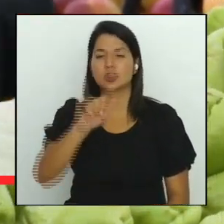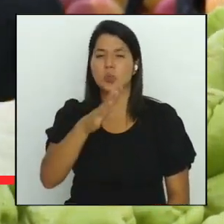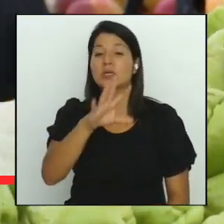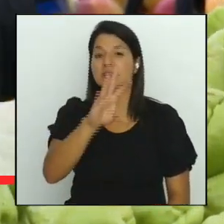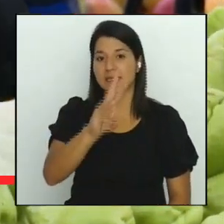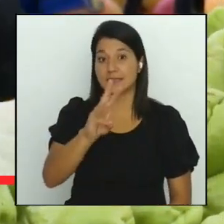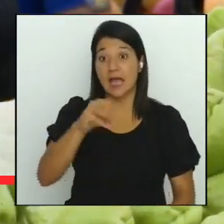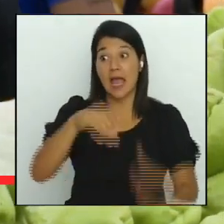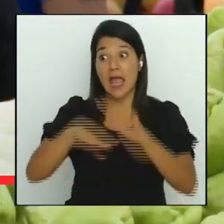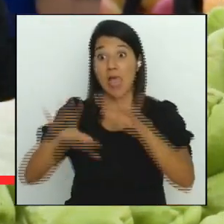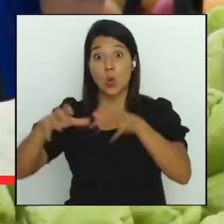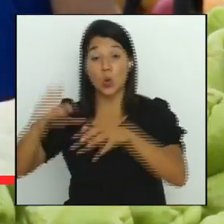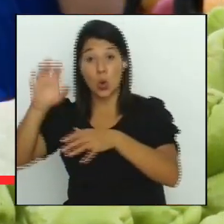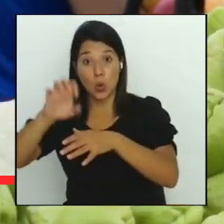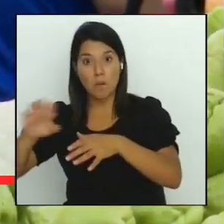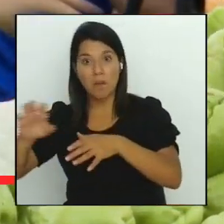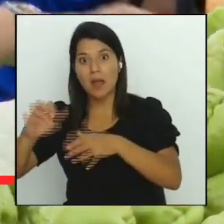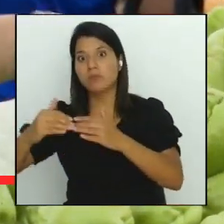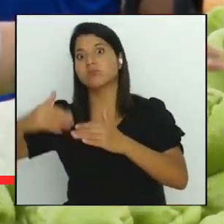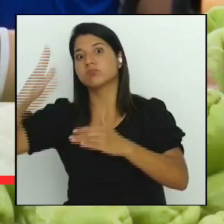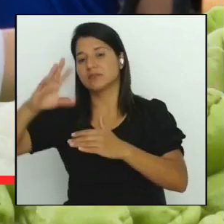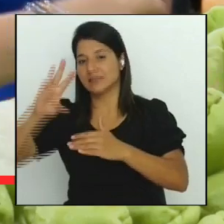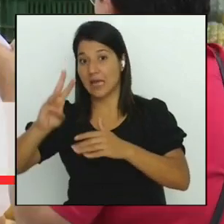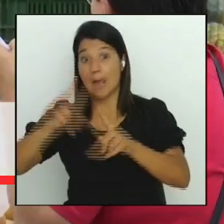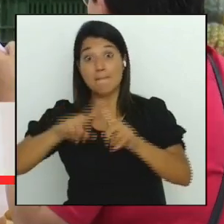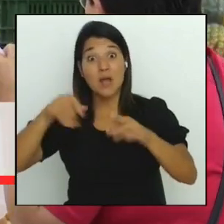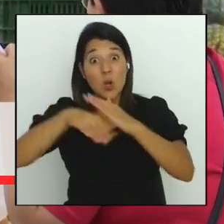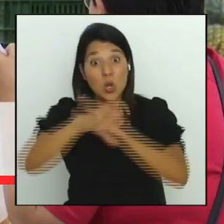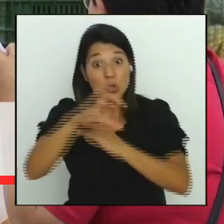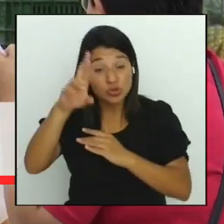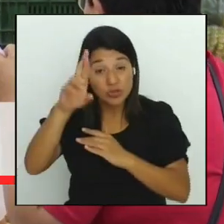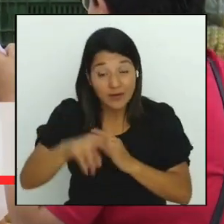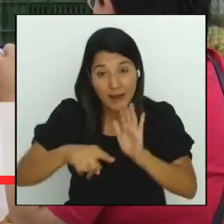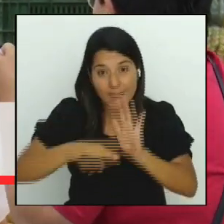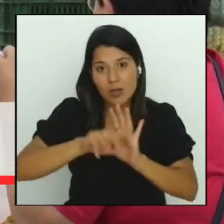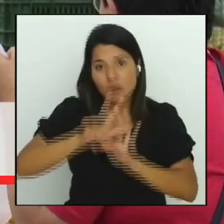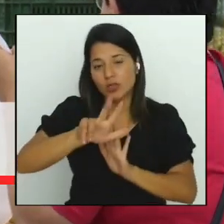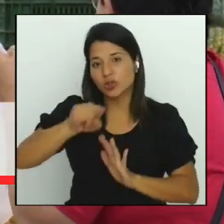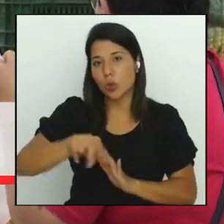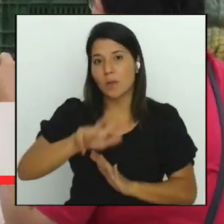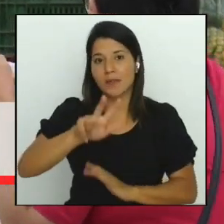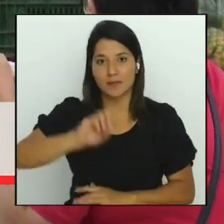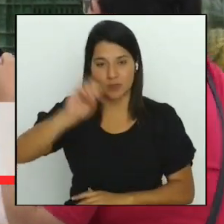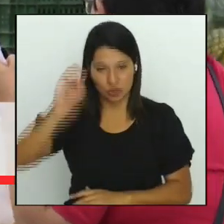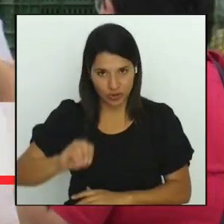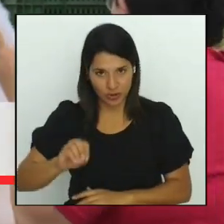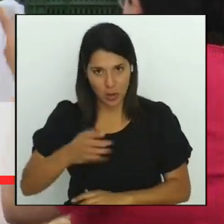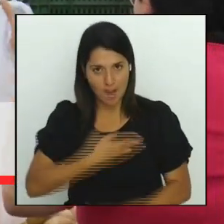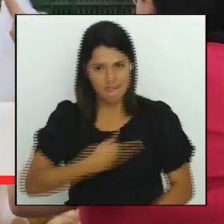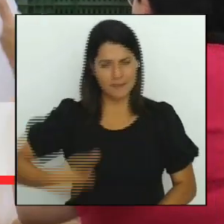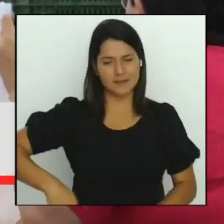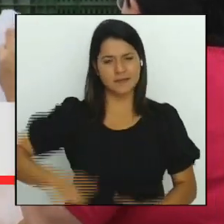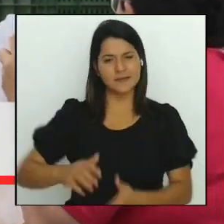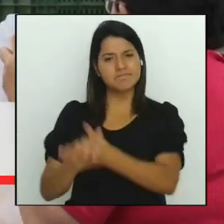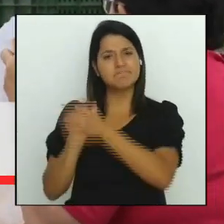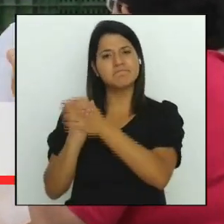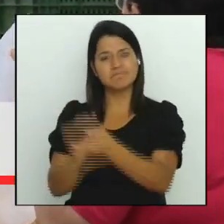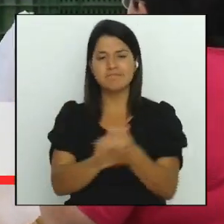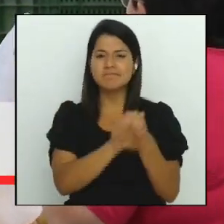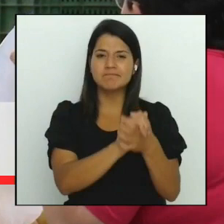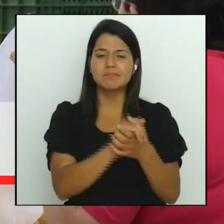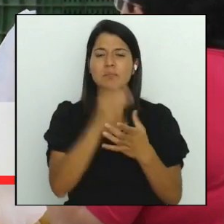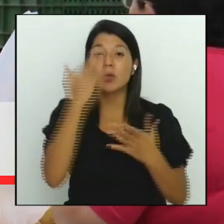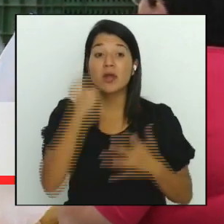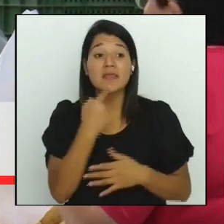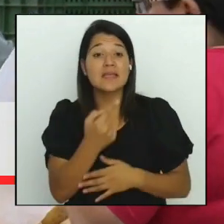más bien una caída de menos 3,3%. El mandatario celebró estas cifras pues asegura que esto era uno de sus